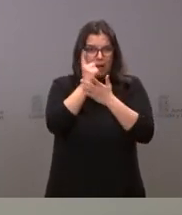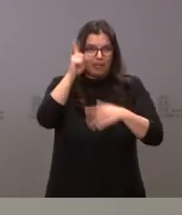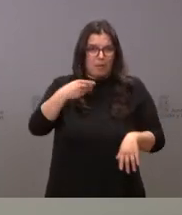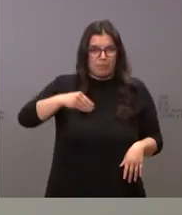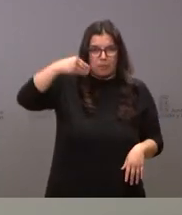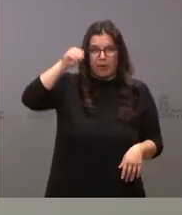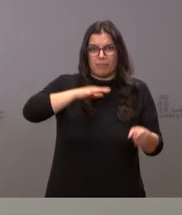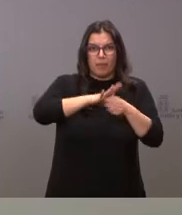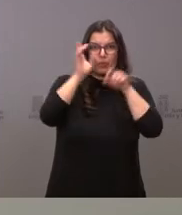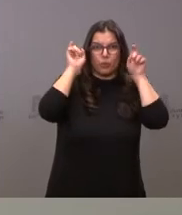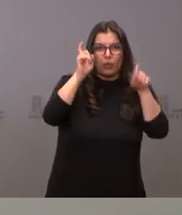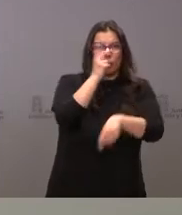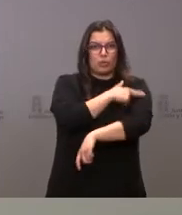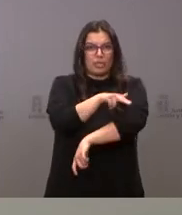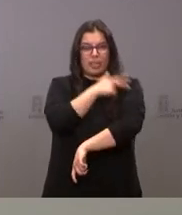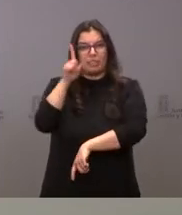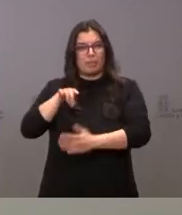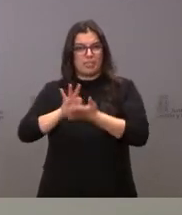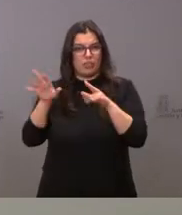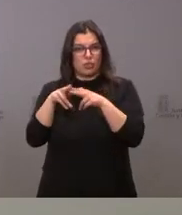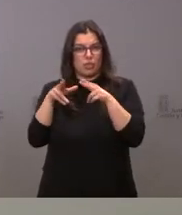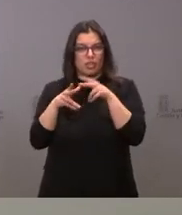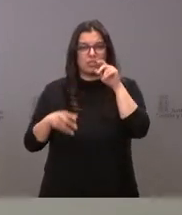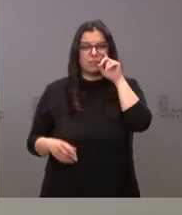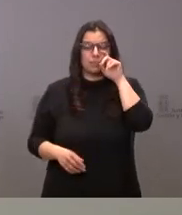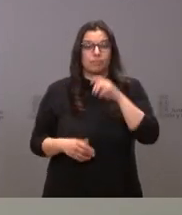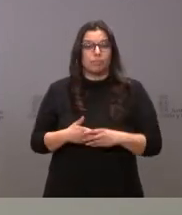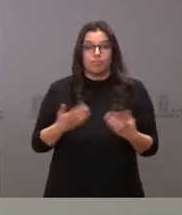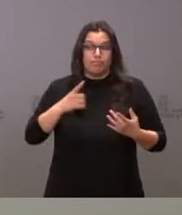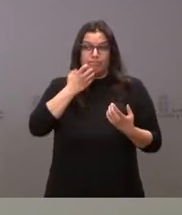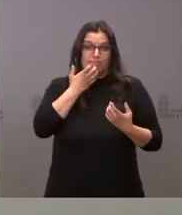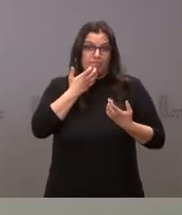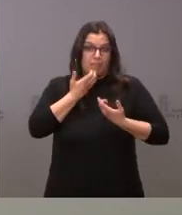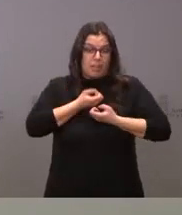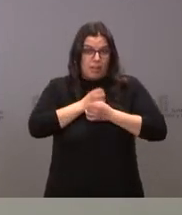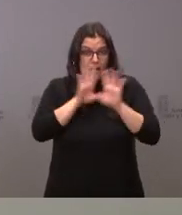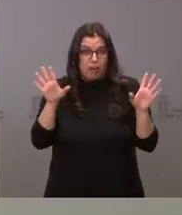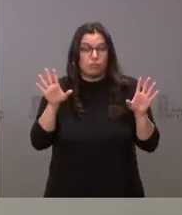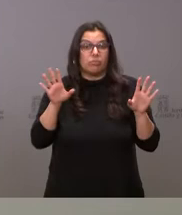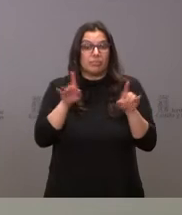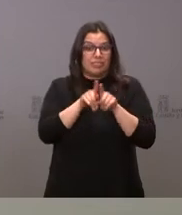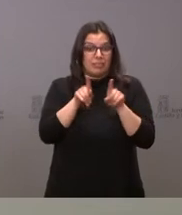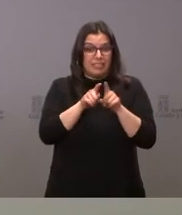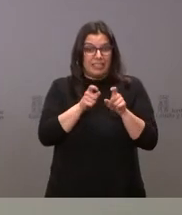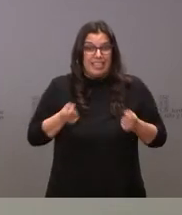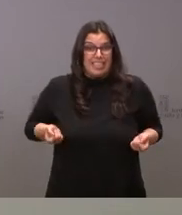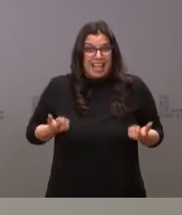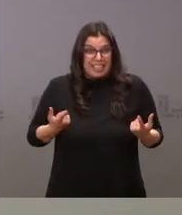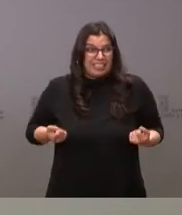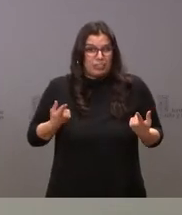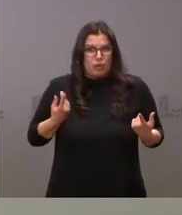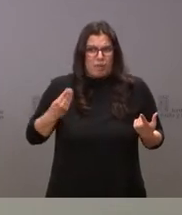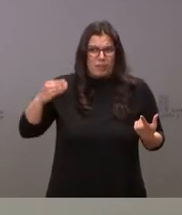educación como la sanidad y como los servicios sociales. Es un claro ejemplo de cómo se triplica el coste